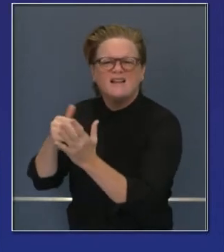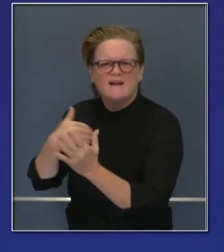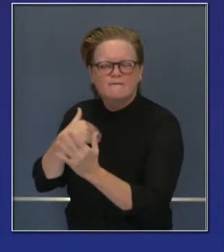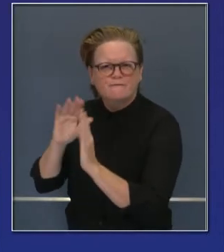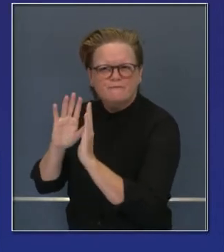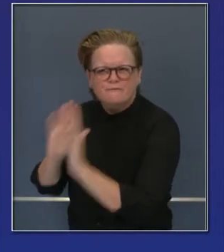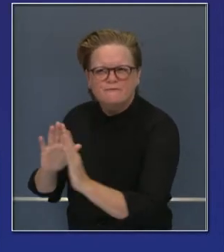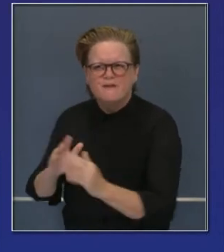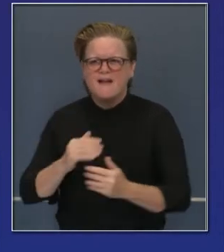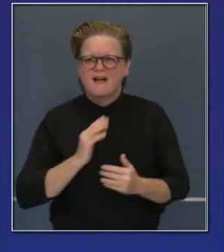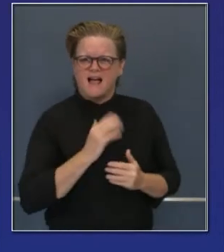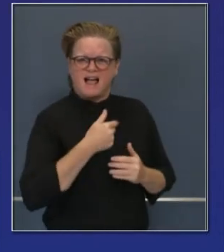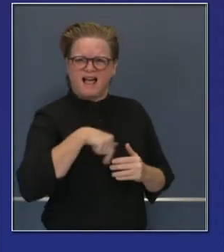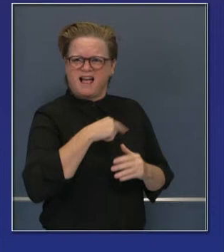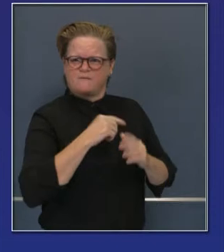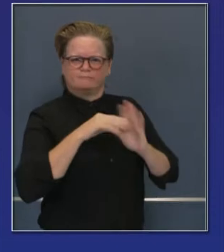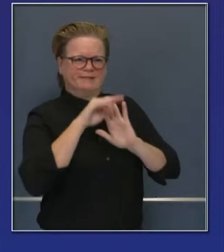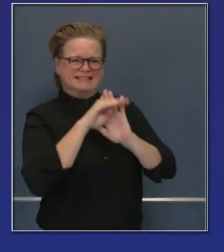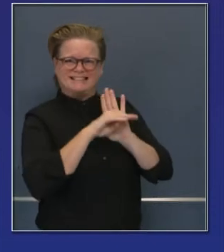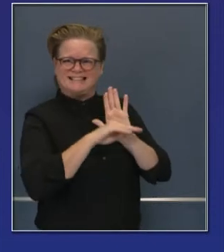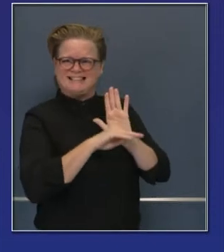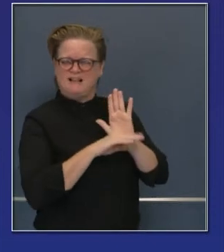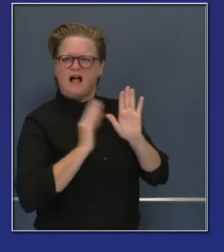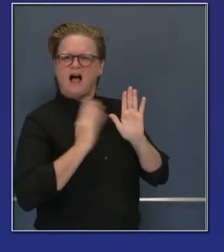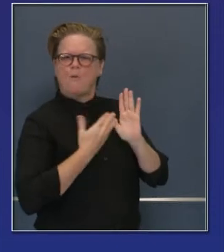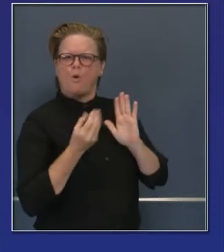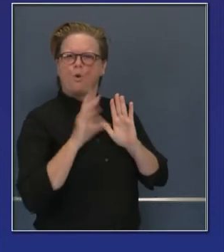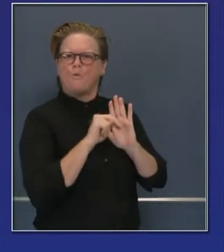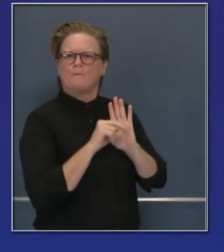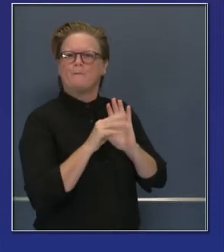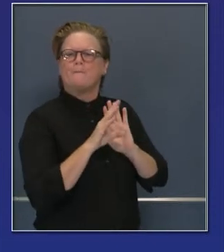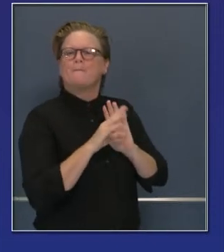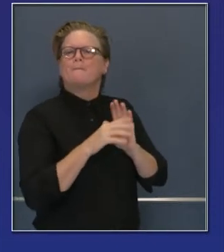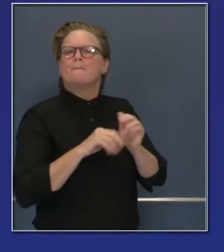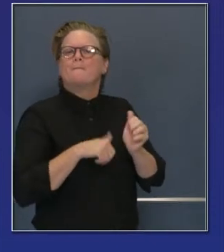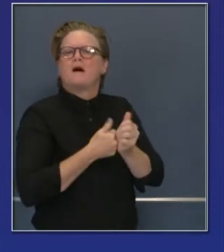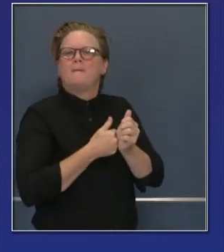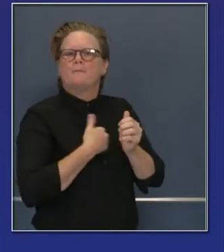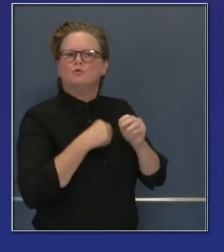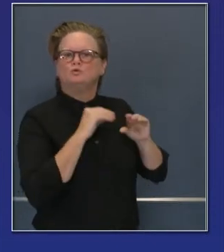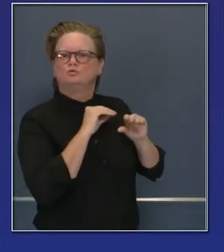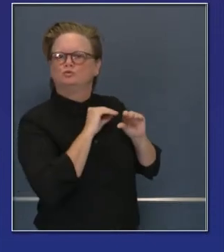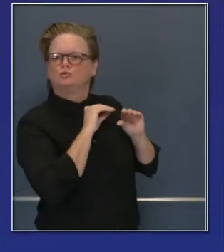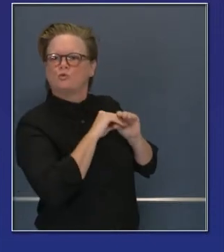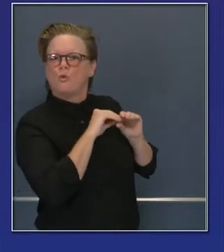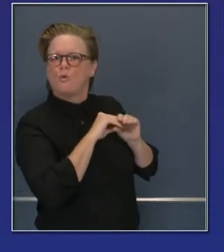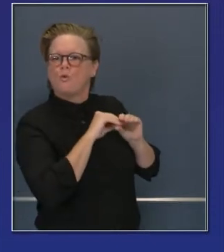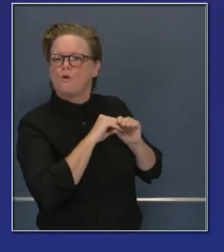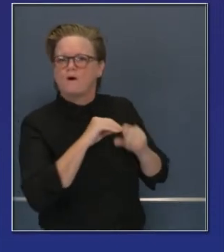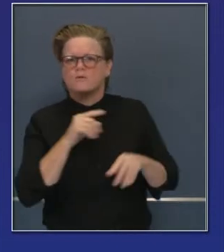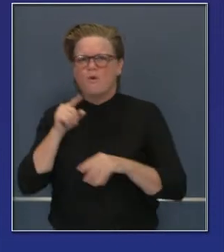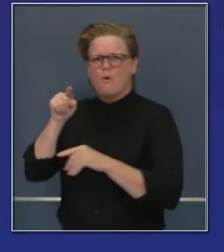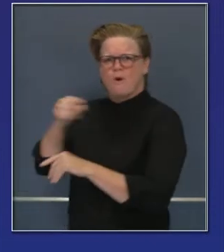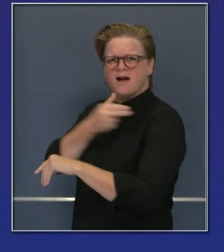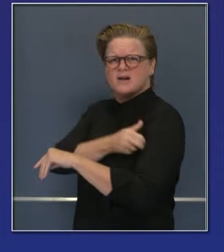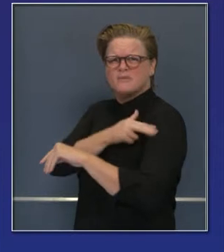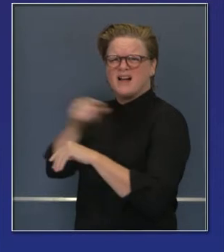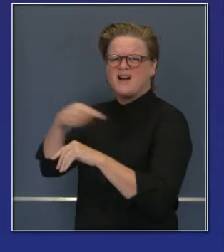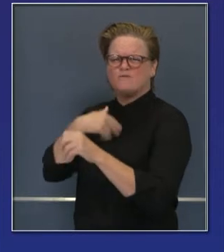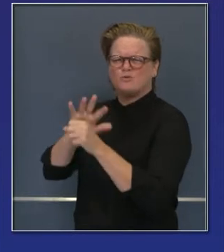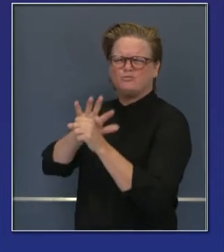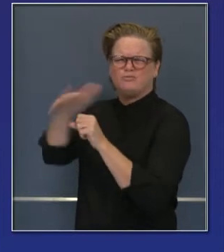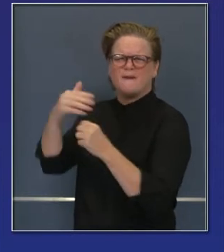protección personal. Esto es simplemente la existencia de apoyo que tenemos anticipando